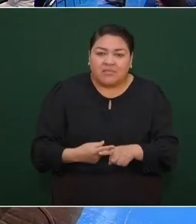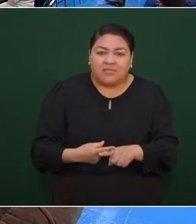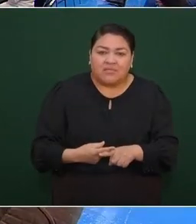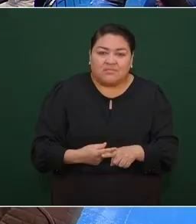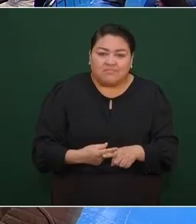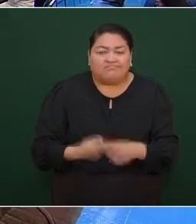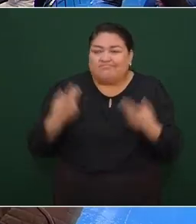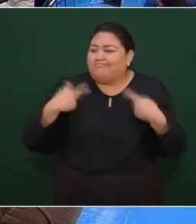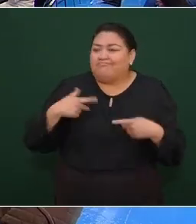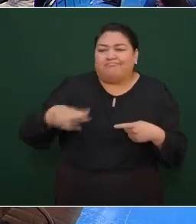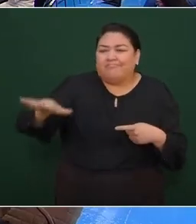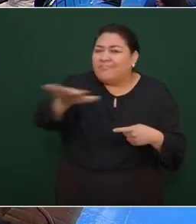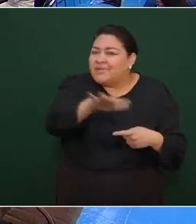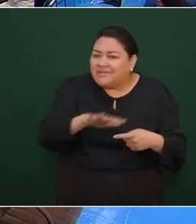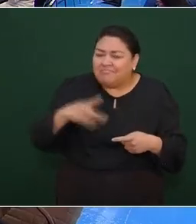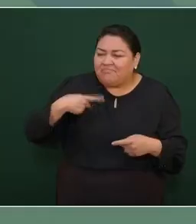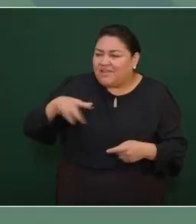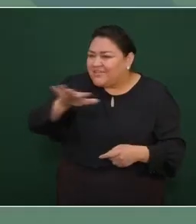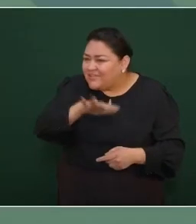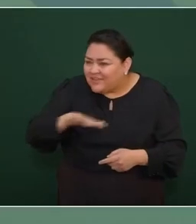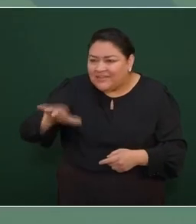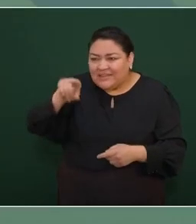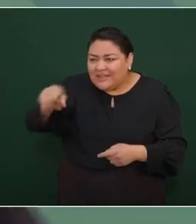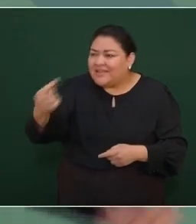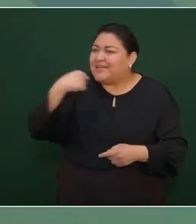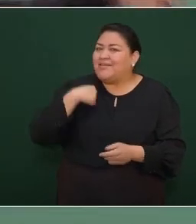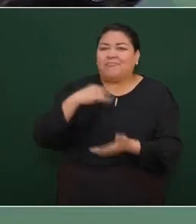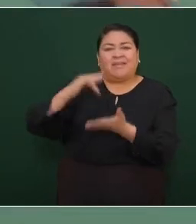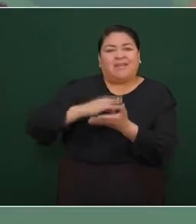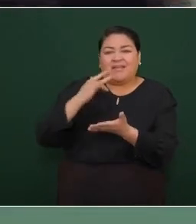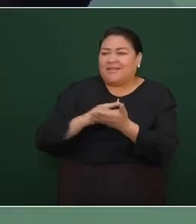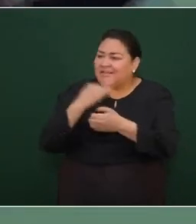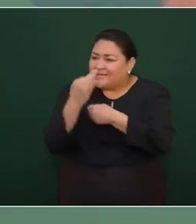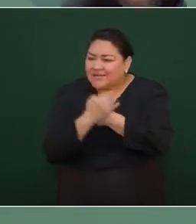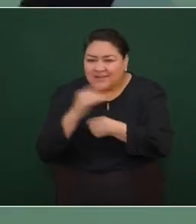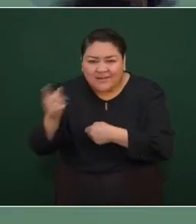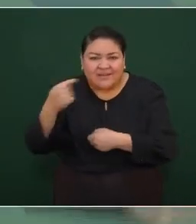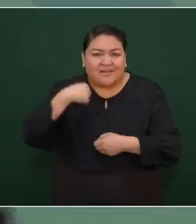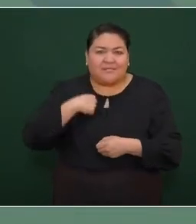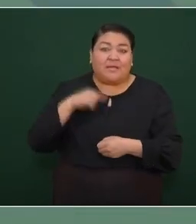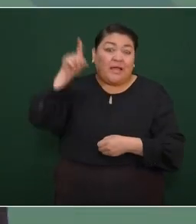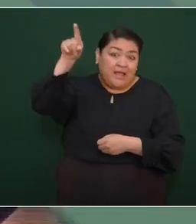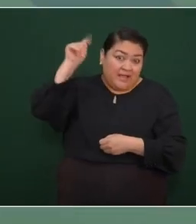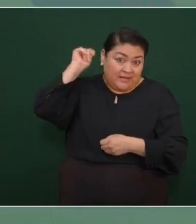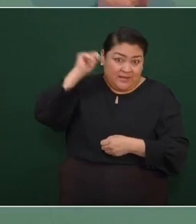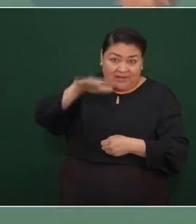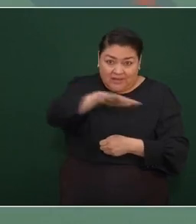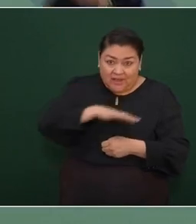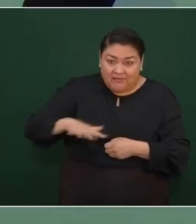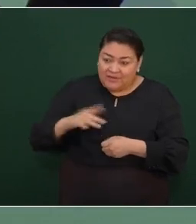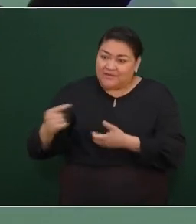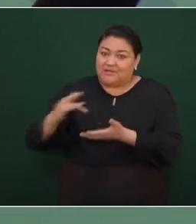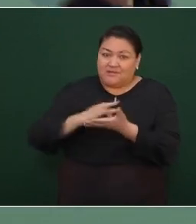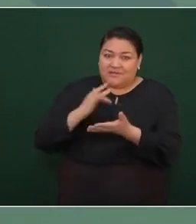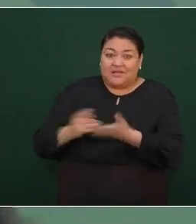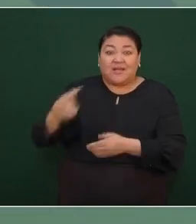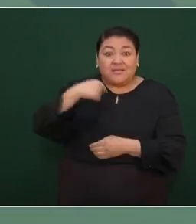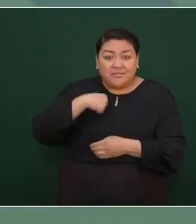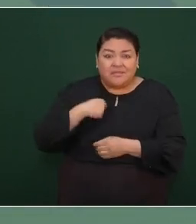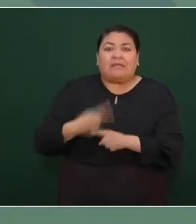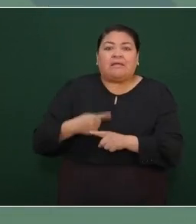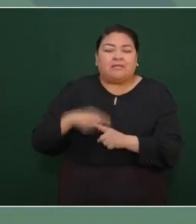el pueblo raso ¿quiénes me sacaron adelante en Tabasco? los indígenas chontales